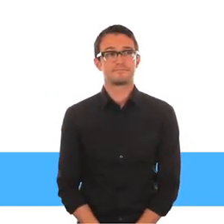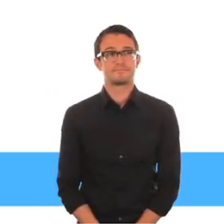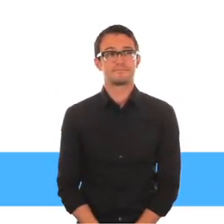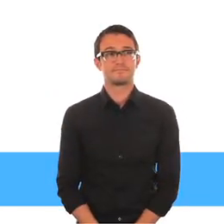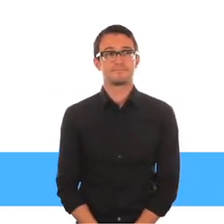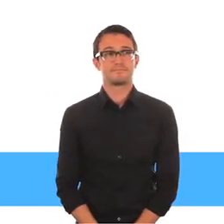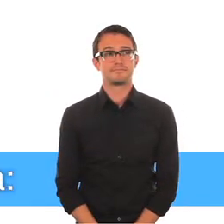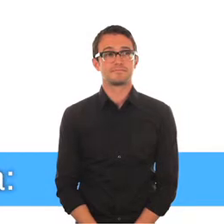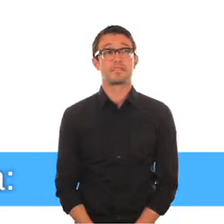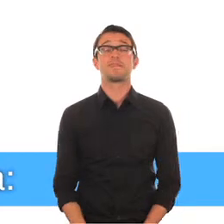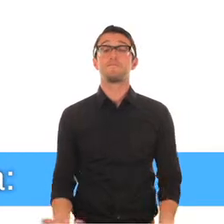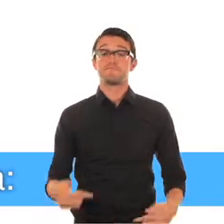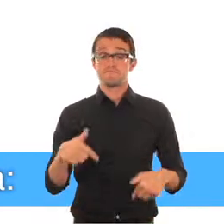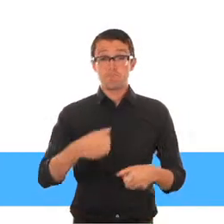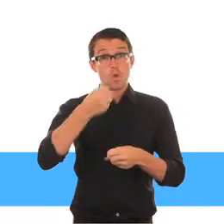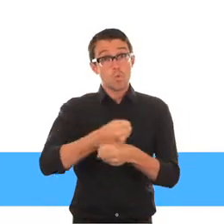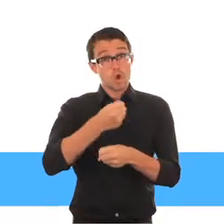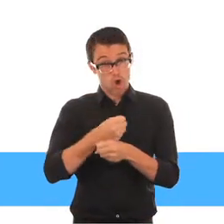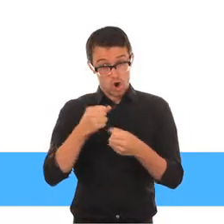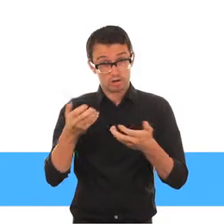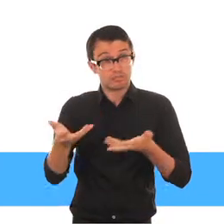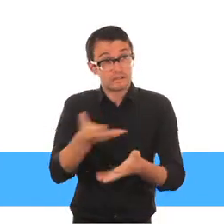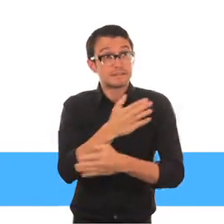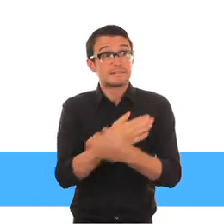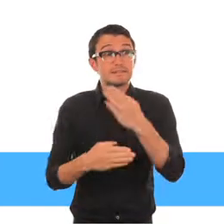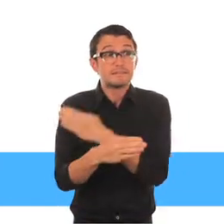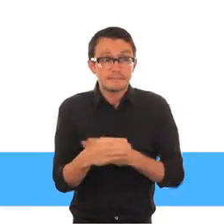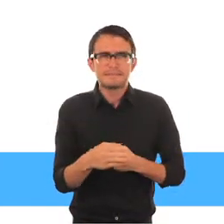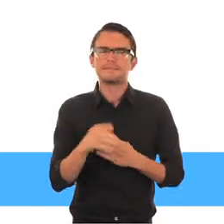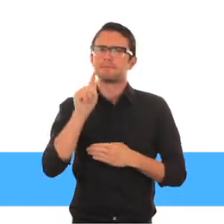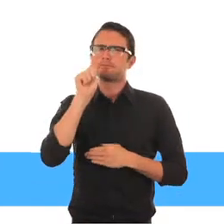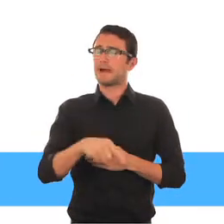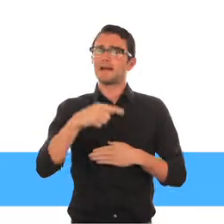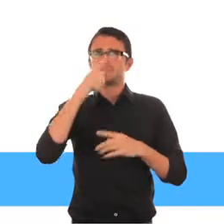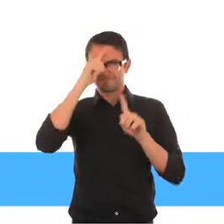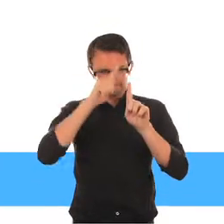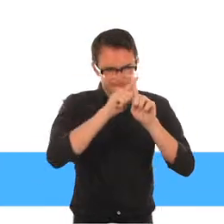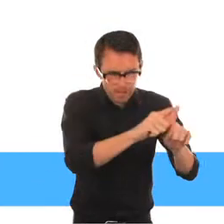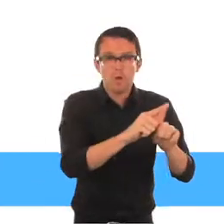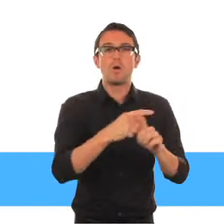Nuestro trabajo sobre la discapacidad debería Tener un enfoque basado en los derechos humanos